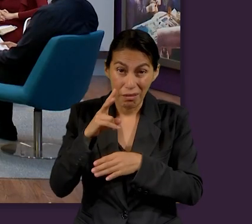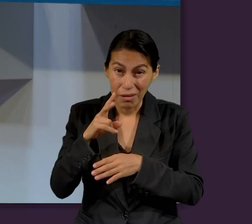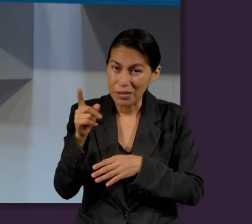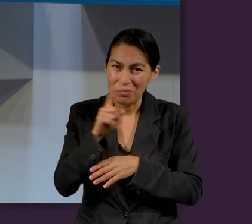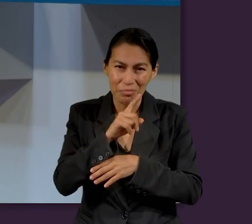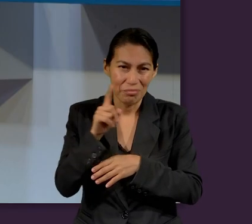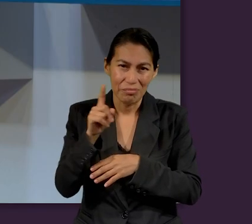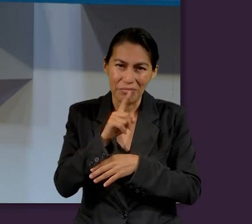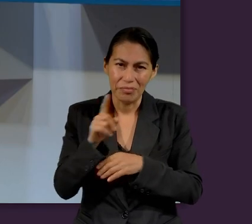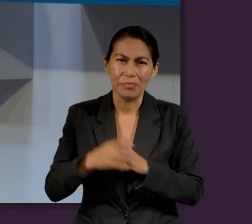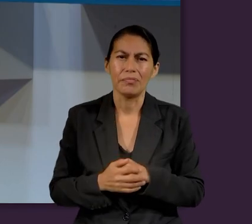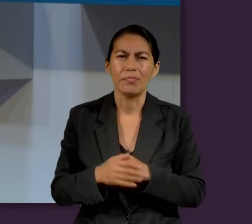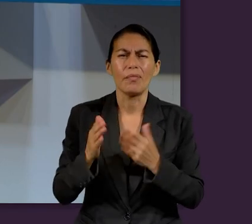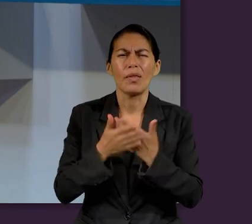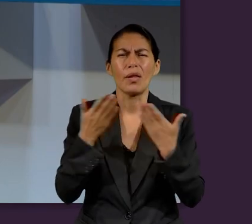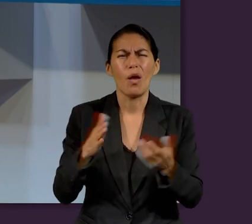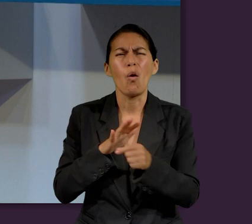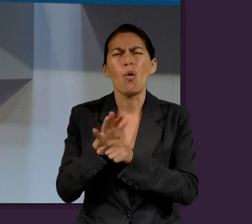¿cuál es la recompensa?